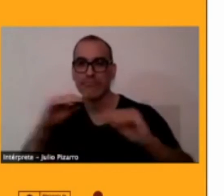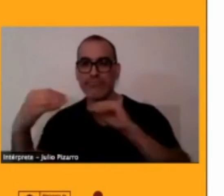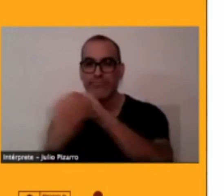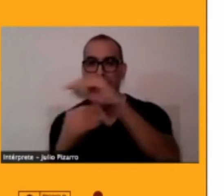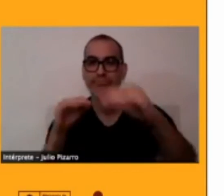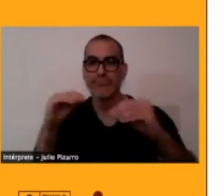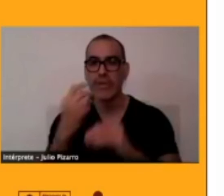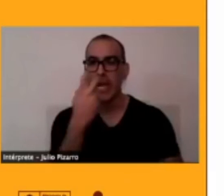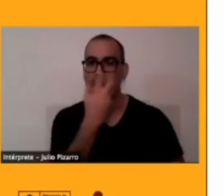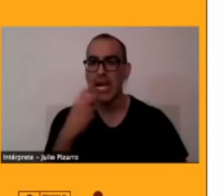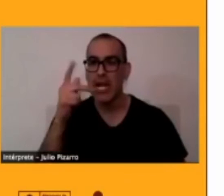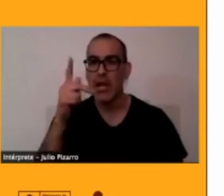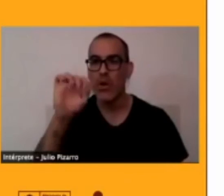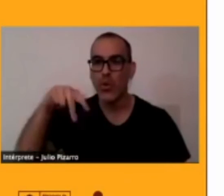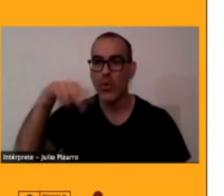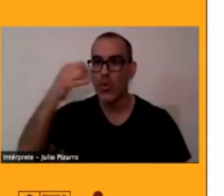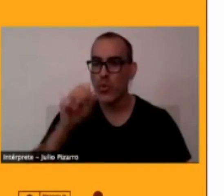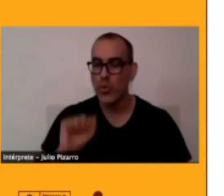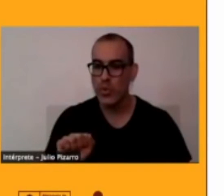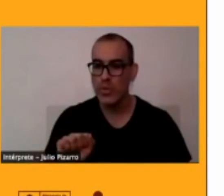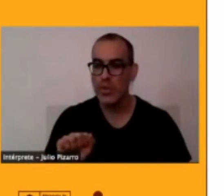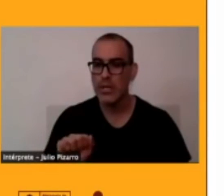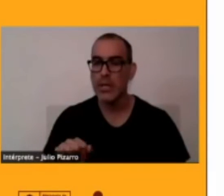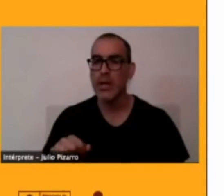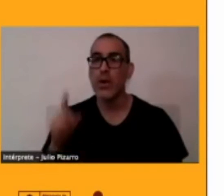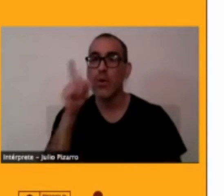Finalmente, en 1921,